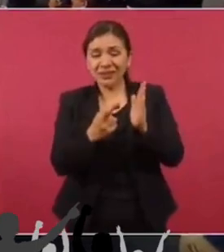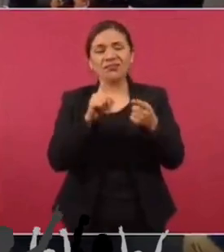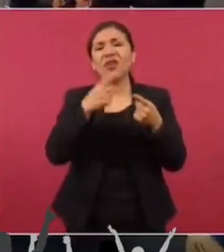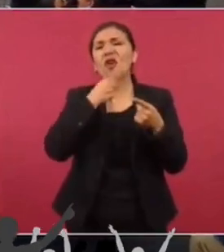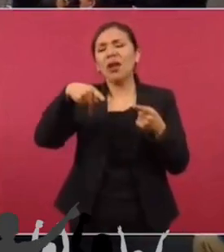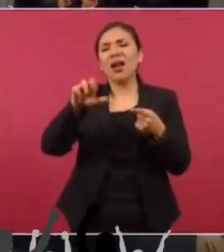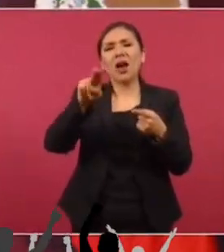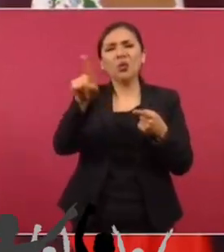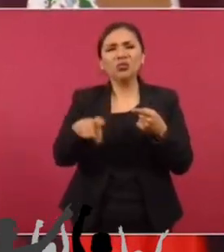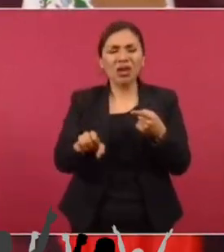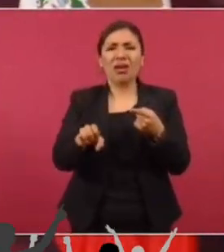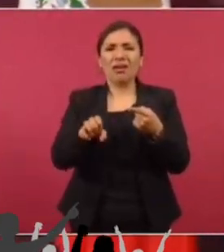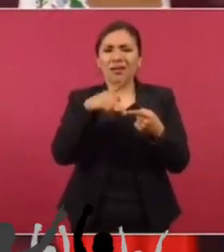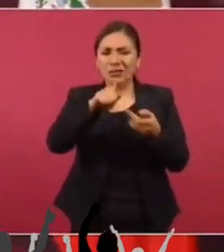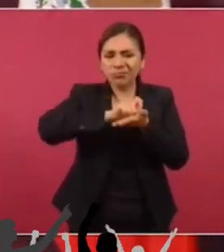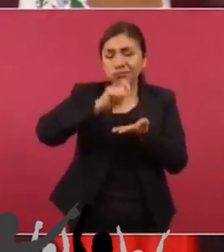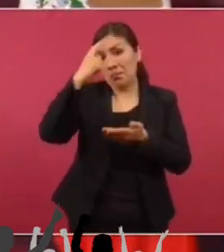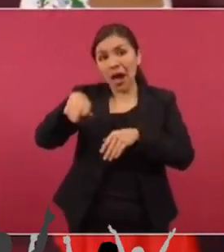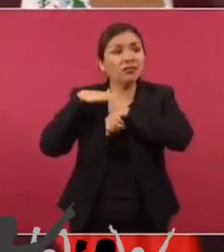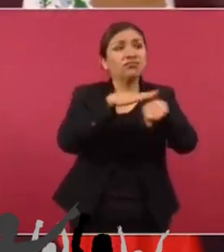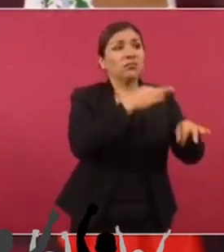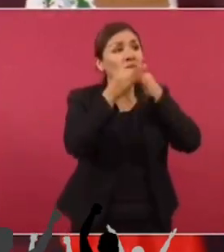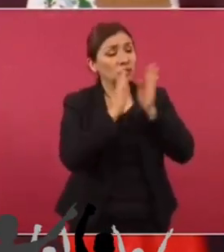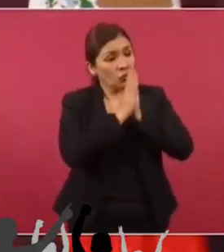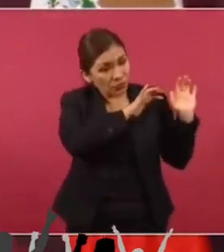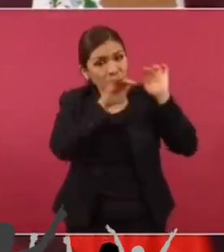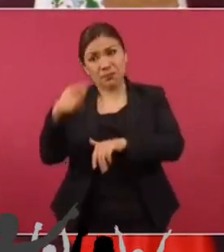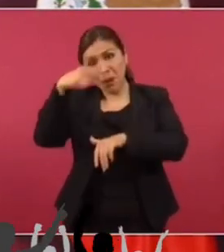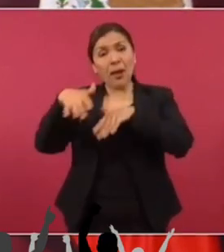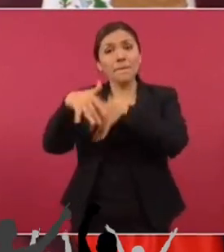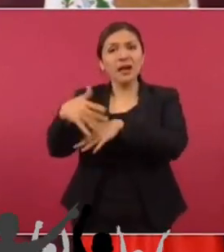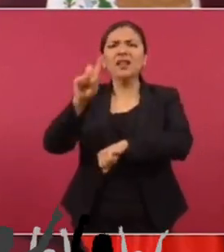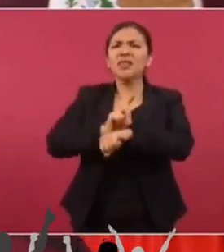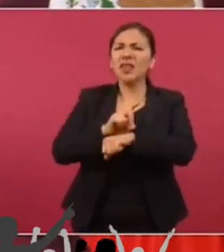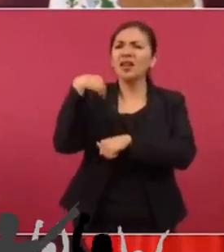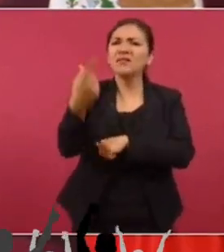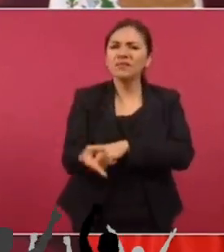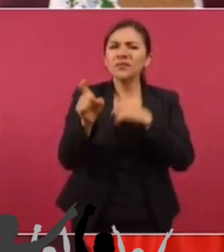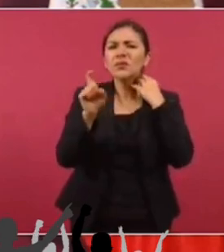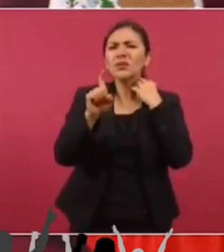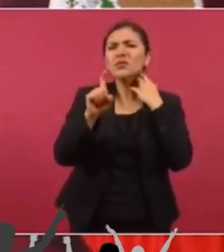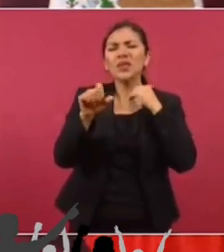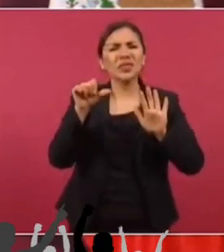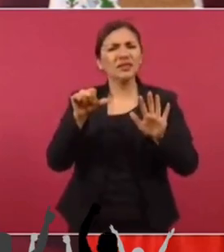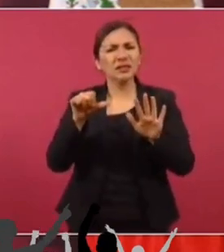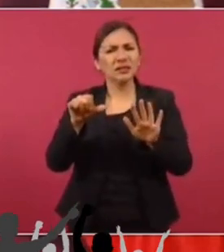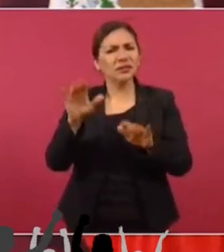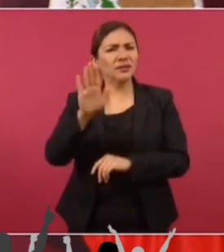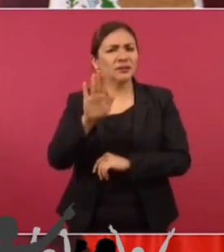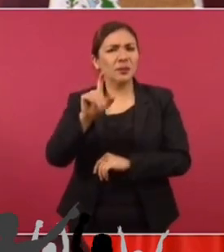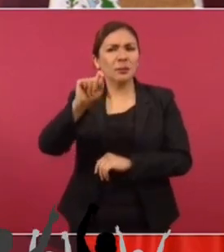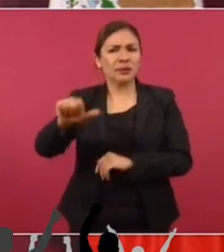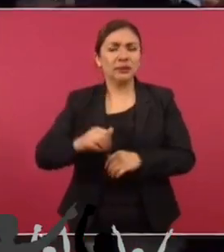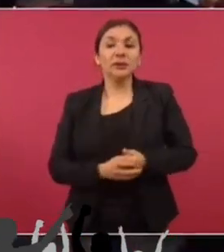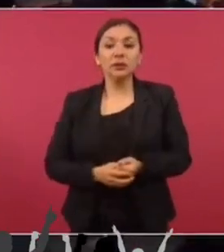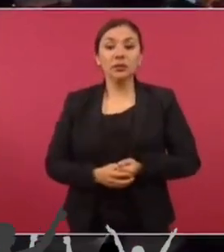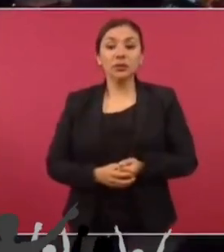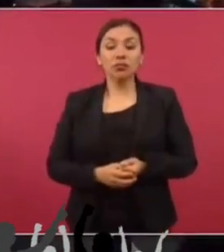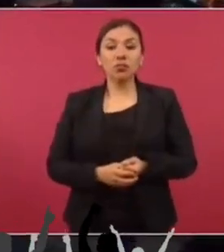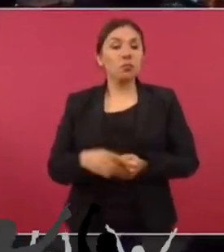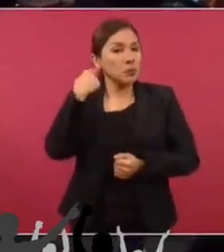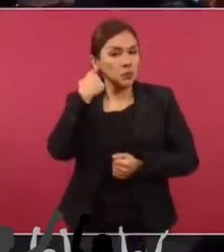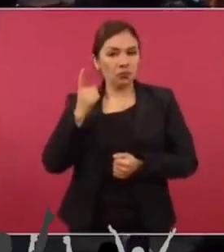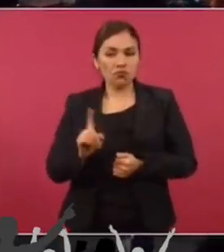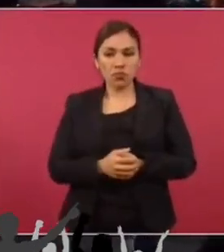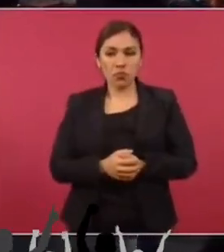Krause, veo uno de los artículos todos, convocando a la marcha para el día 16. ¿26? La iglesia manifestó su preocupación por lo que está